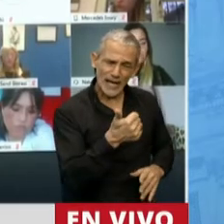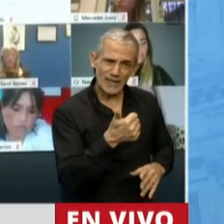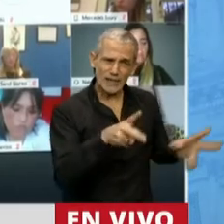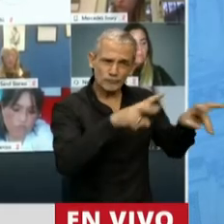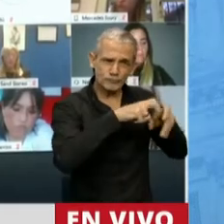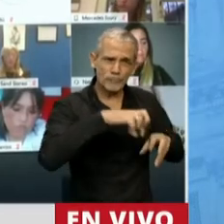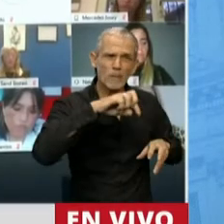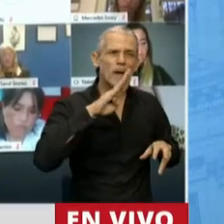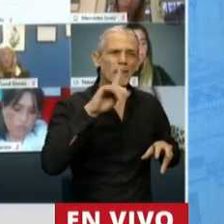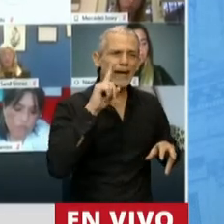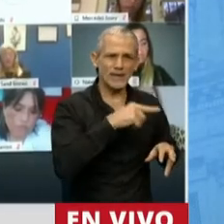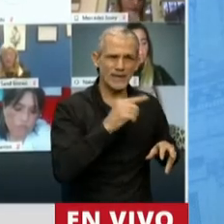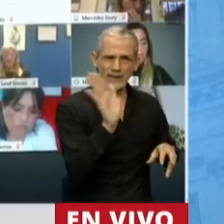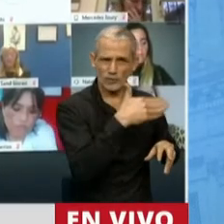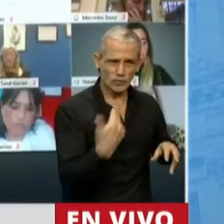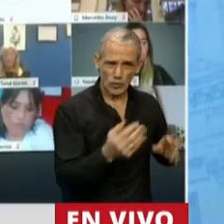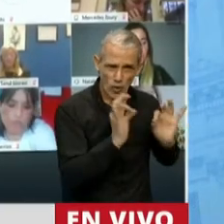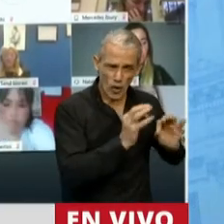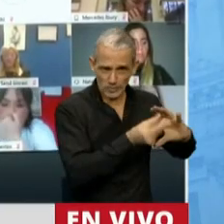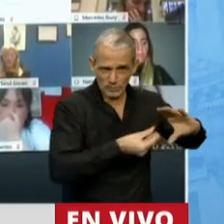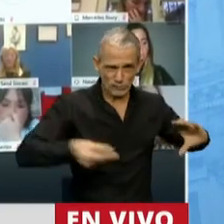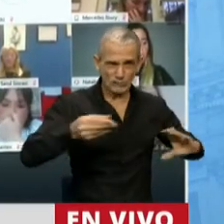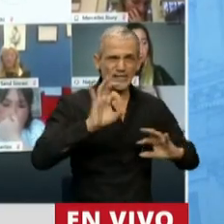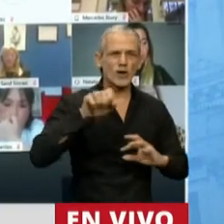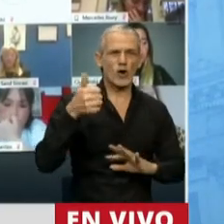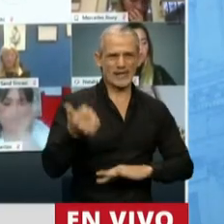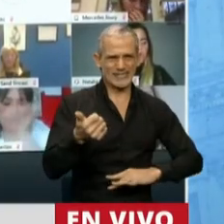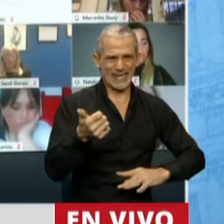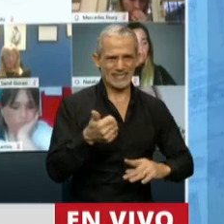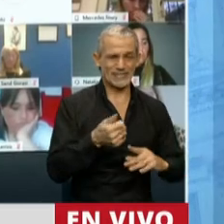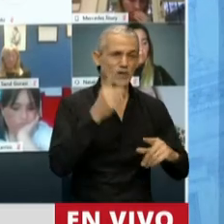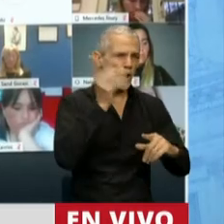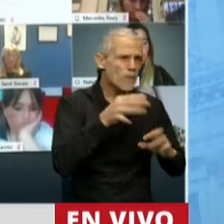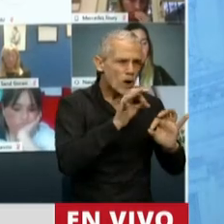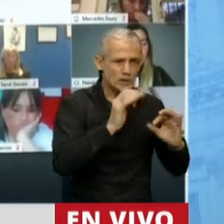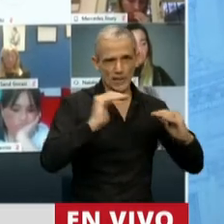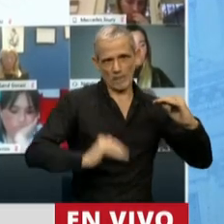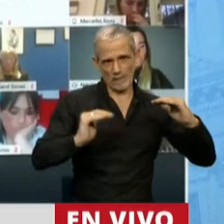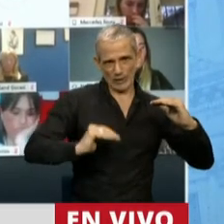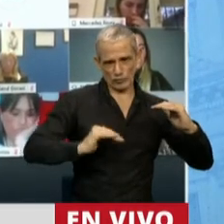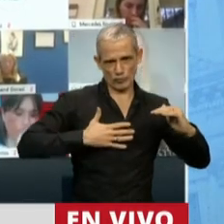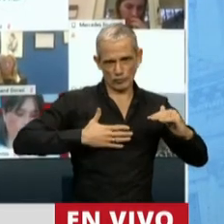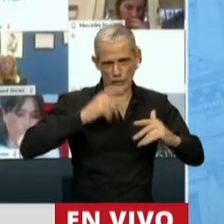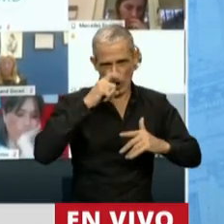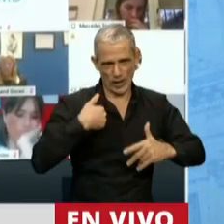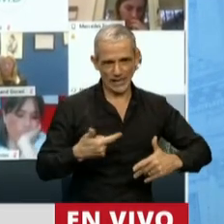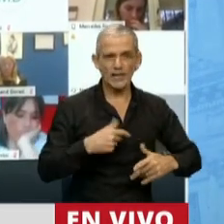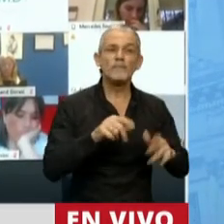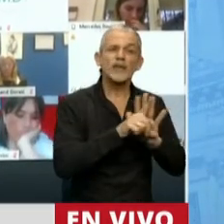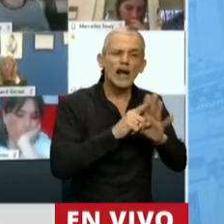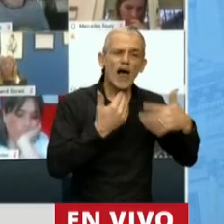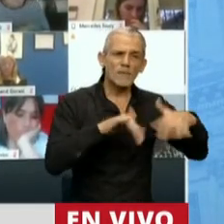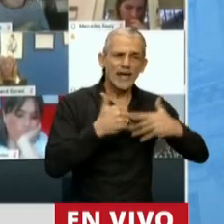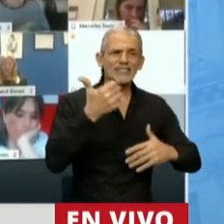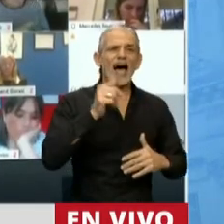de todas las provincias argentinas, o su prorrateo proporcional, y las actuaciones a través de emergencias de los